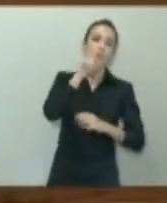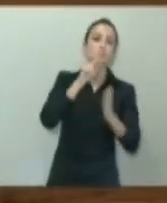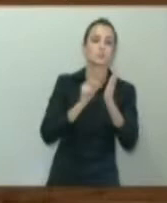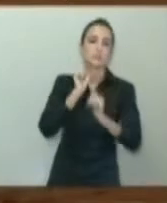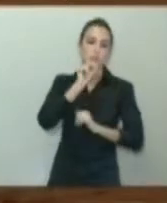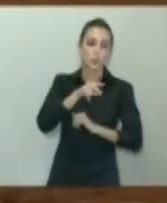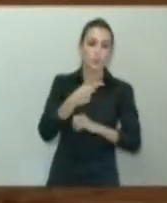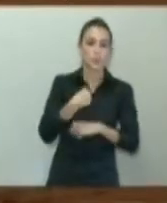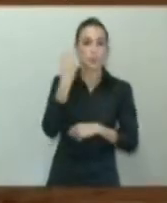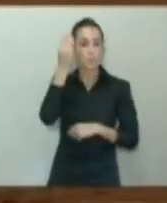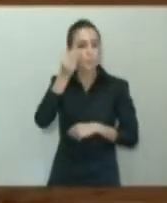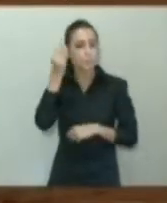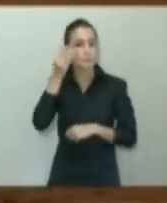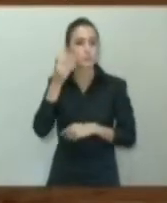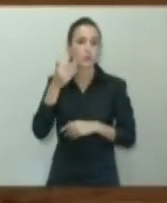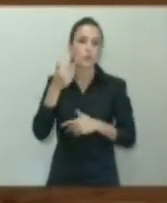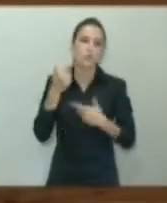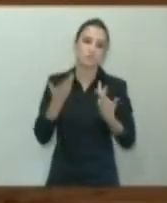¿Qué